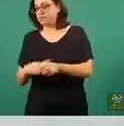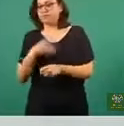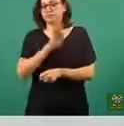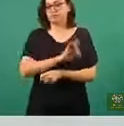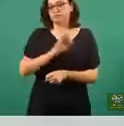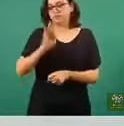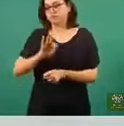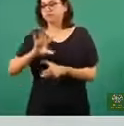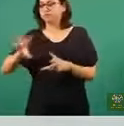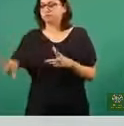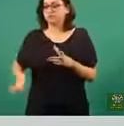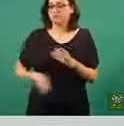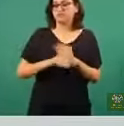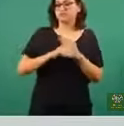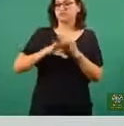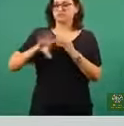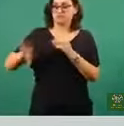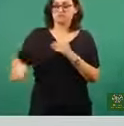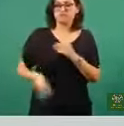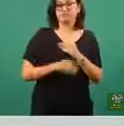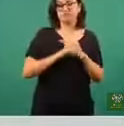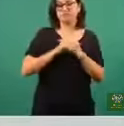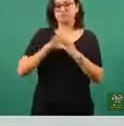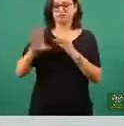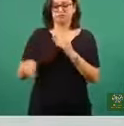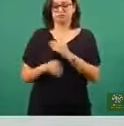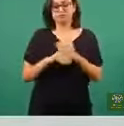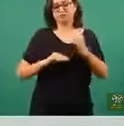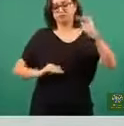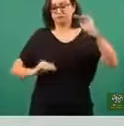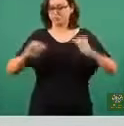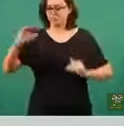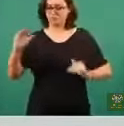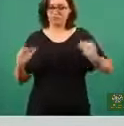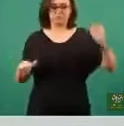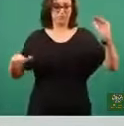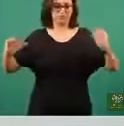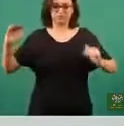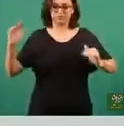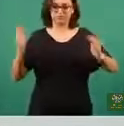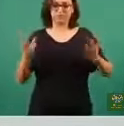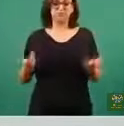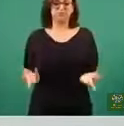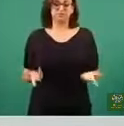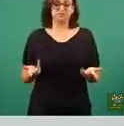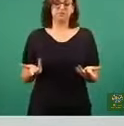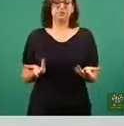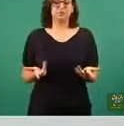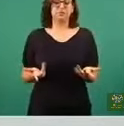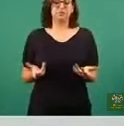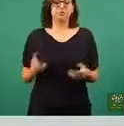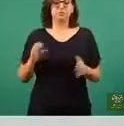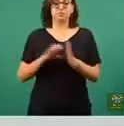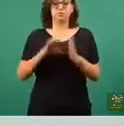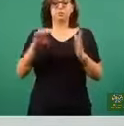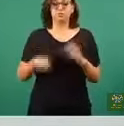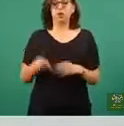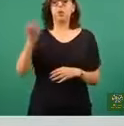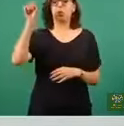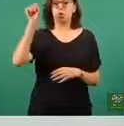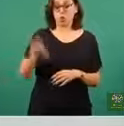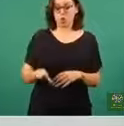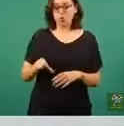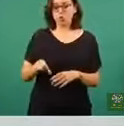fecha de inicio de síntomas. Entonces, se empieza a generar las variaciones. De hecho, para el corte del día ya de hoy,